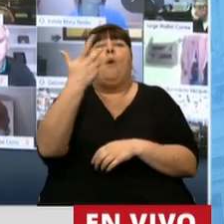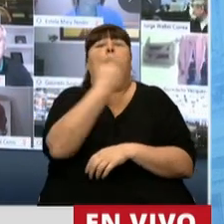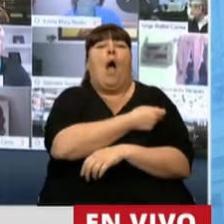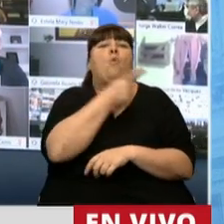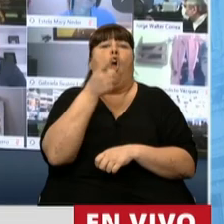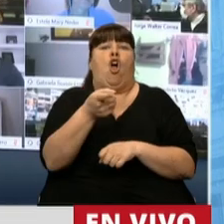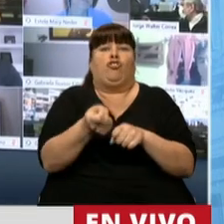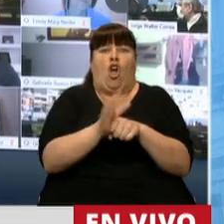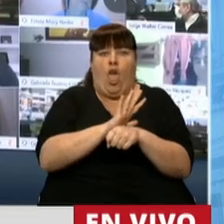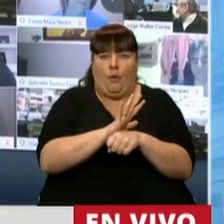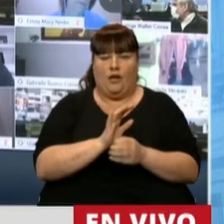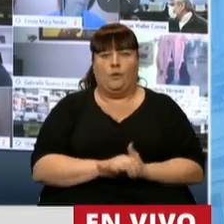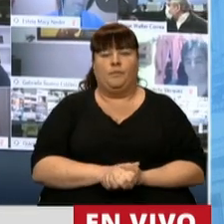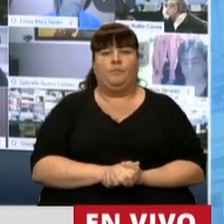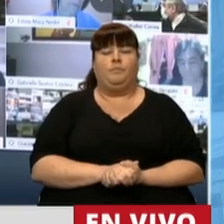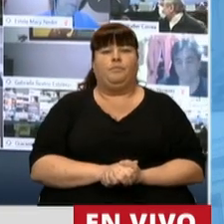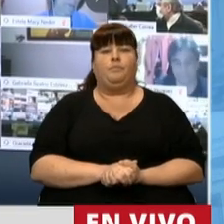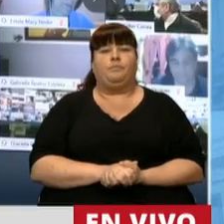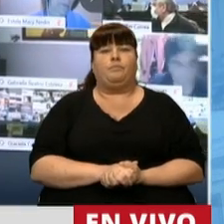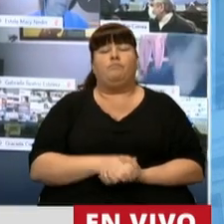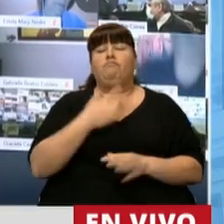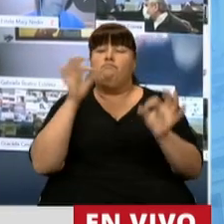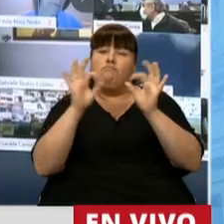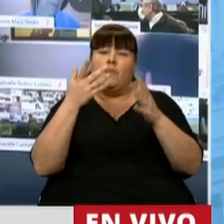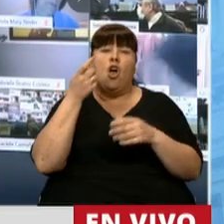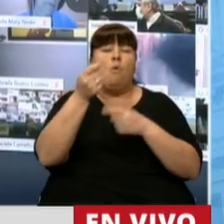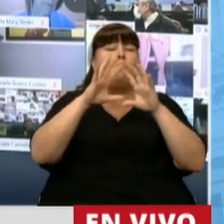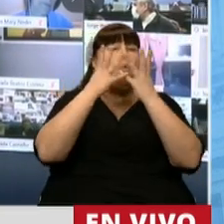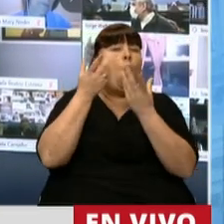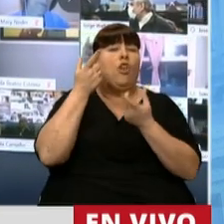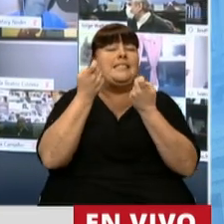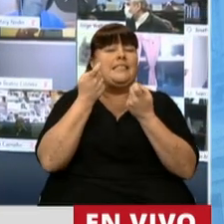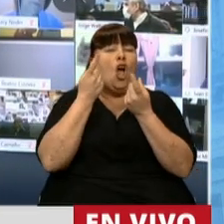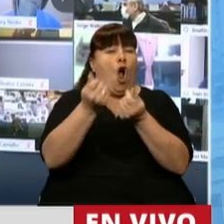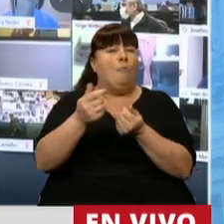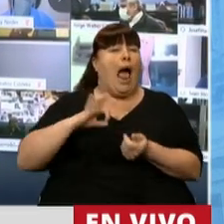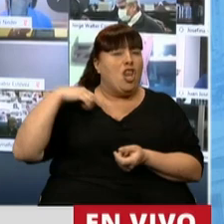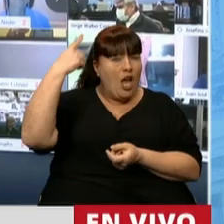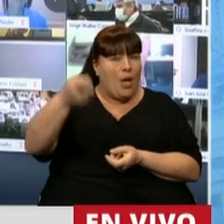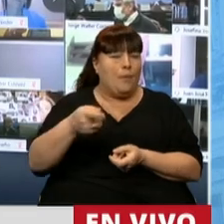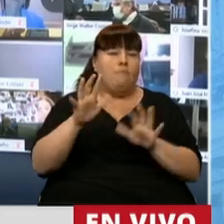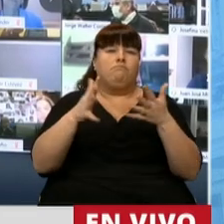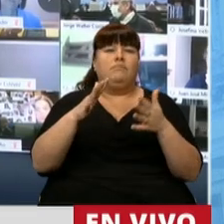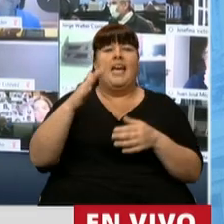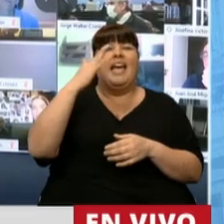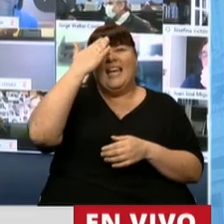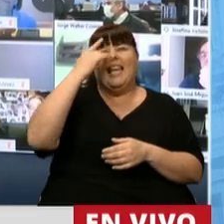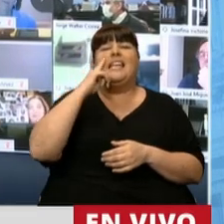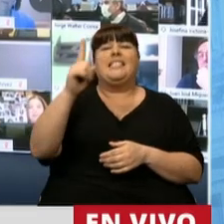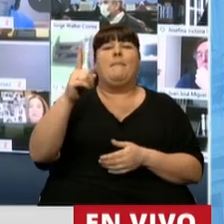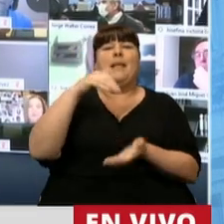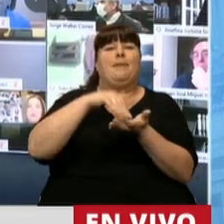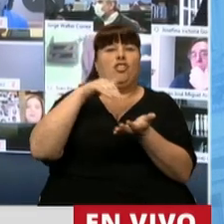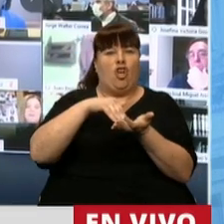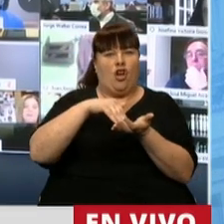de la vacuna contra el COVID-19. Se ha estimado que la demanda mundial para el año próximo será de unos 15.000